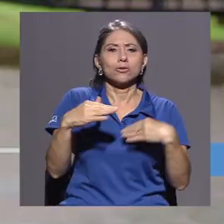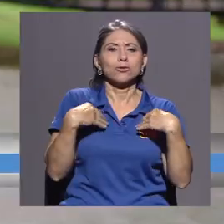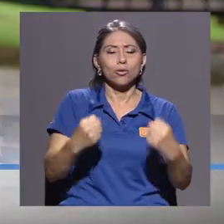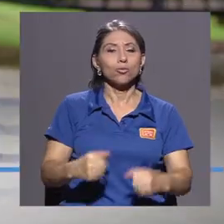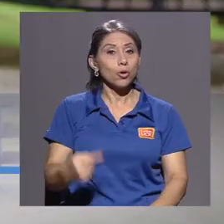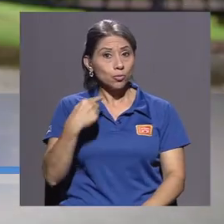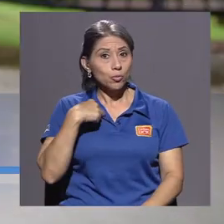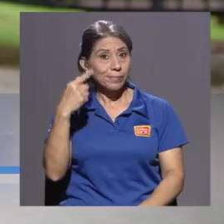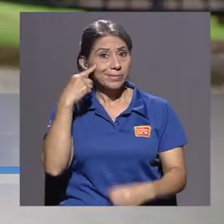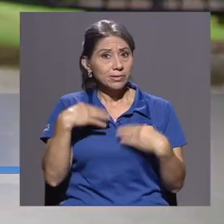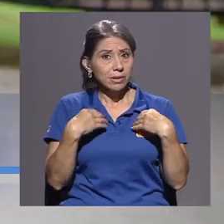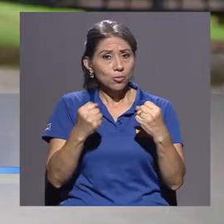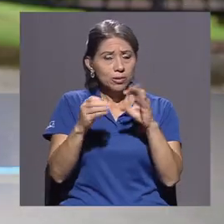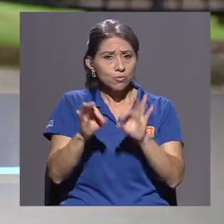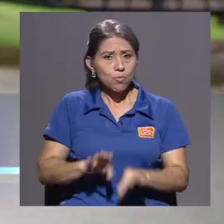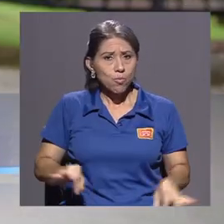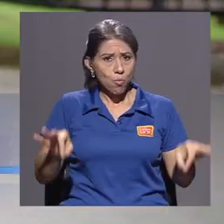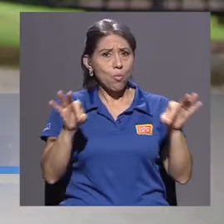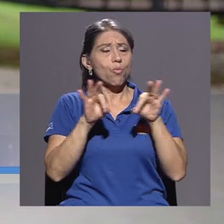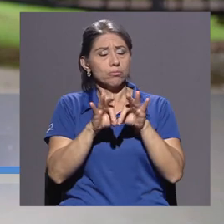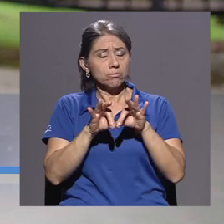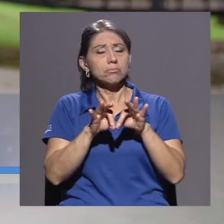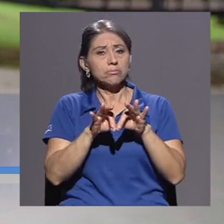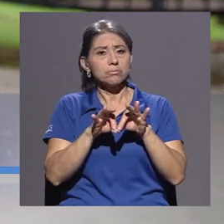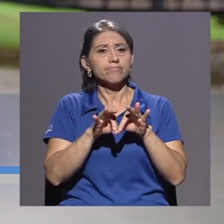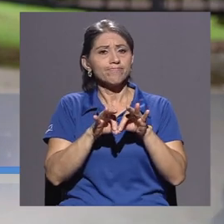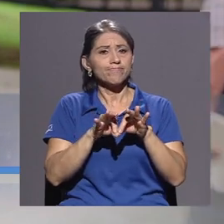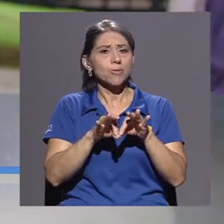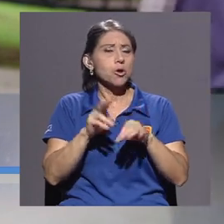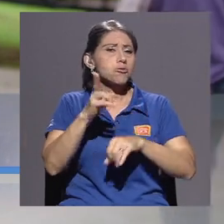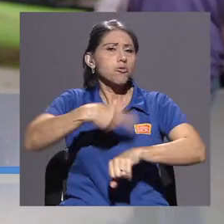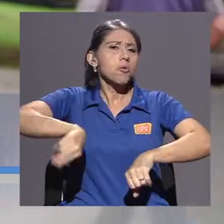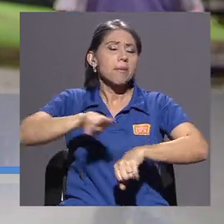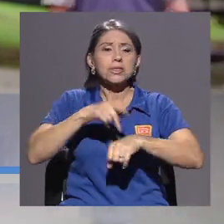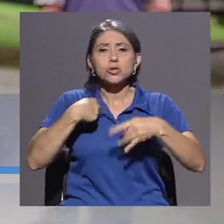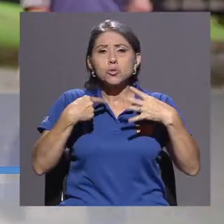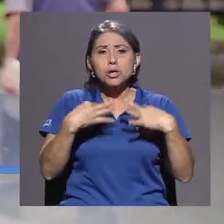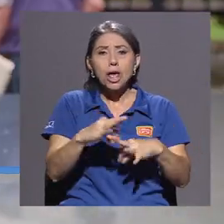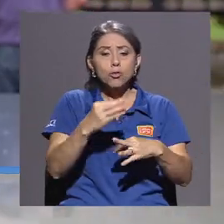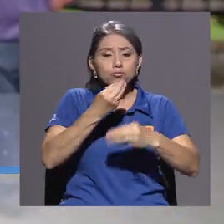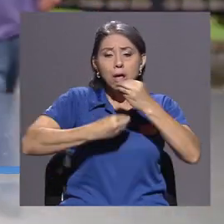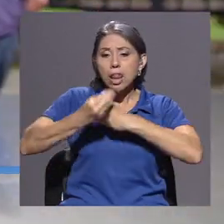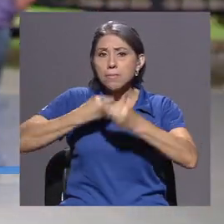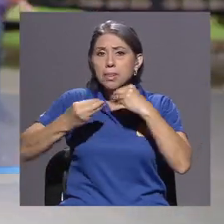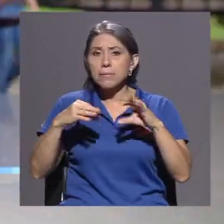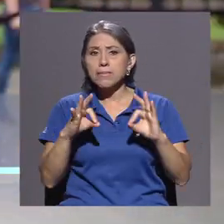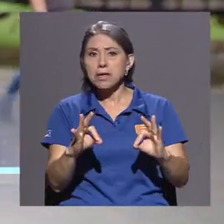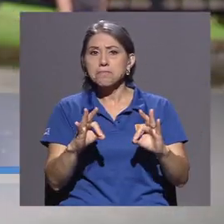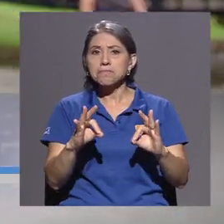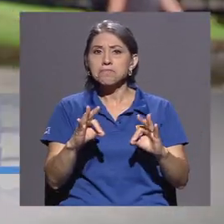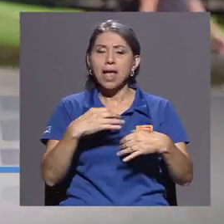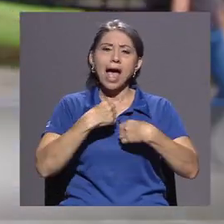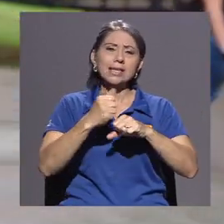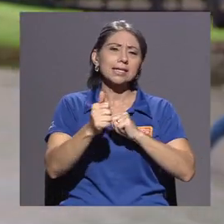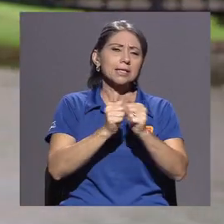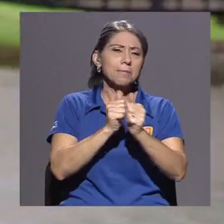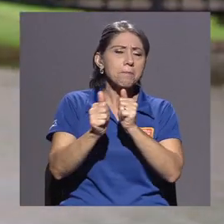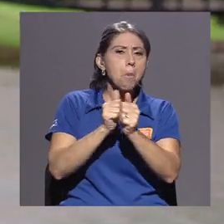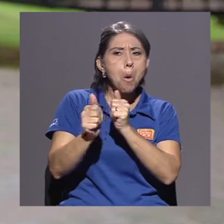pienso que la salud es muy importante para uno. Usualmente procuro alimentarme bien, hacer deportes